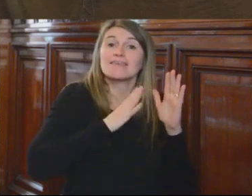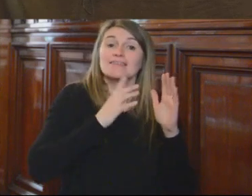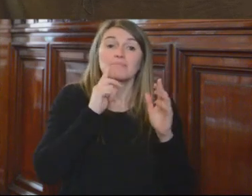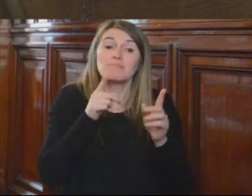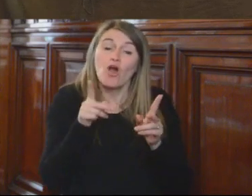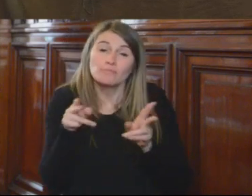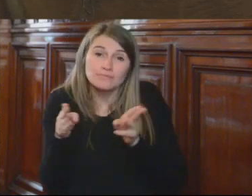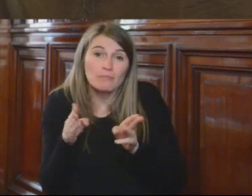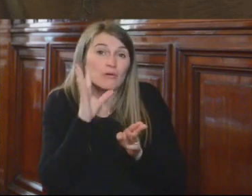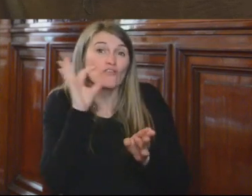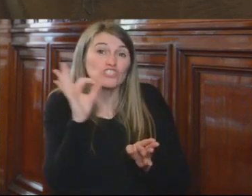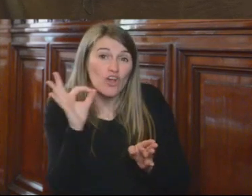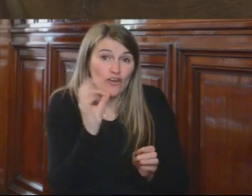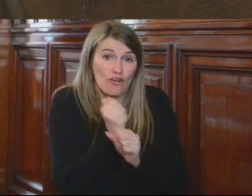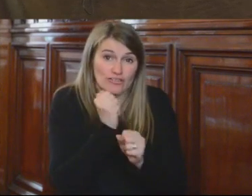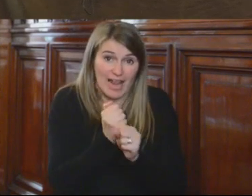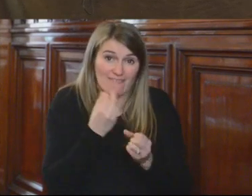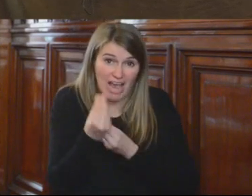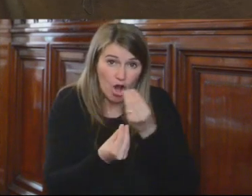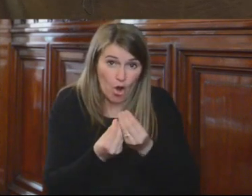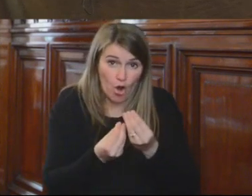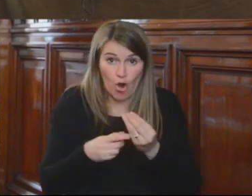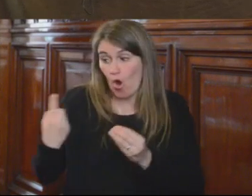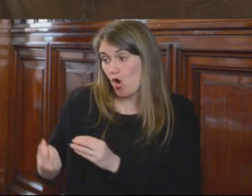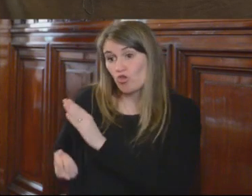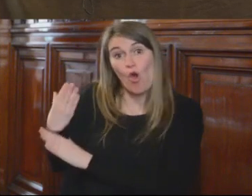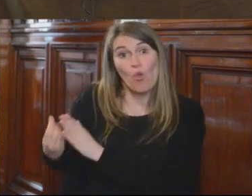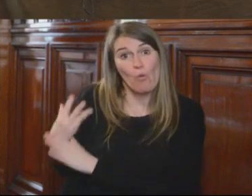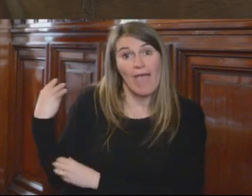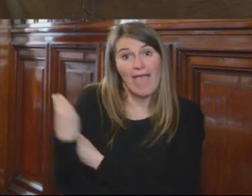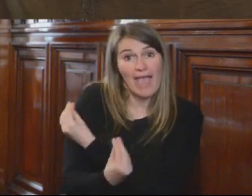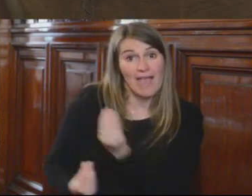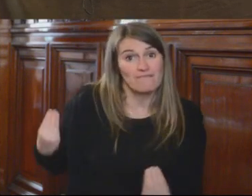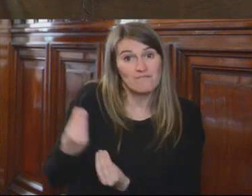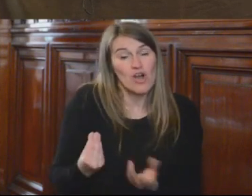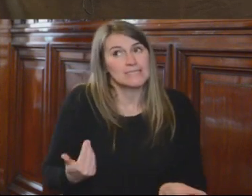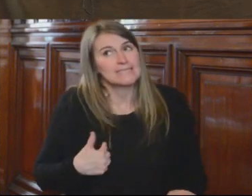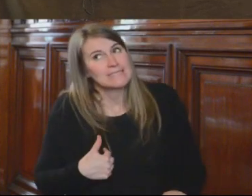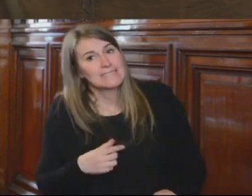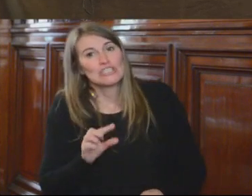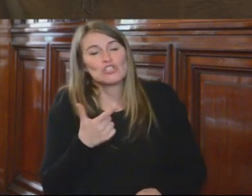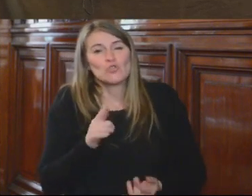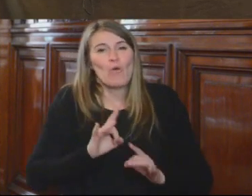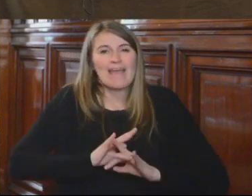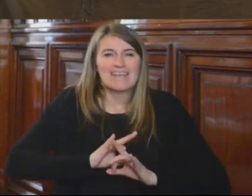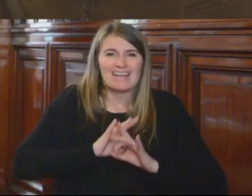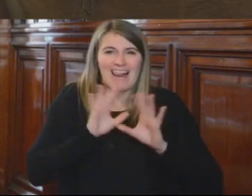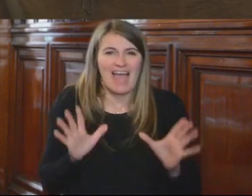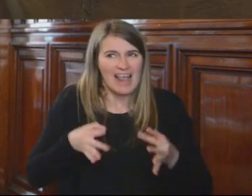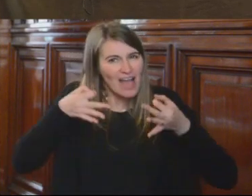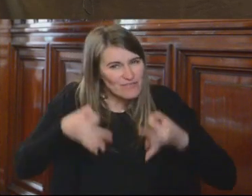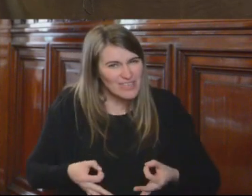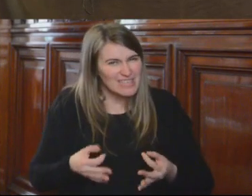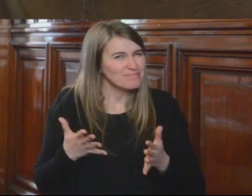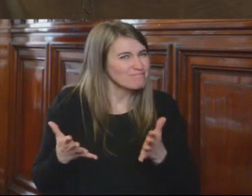fruto de la nueva Constitucionalidad, no me están todavía claras, ¿no? Si es un